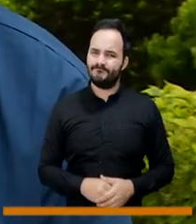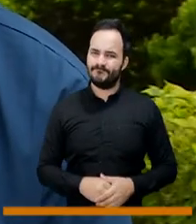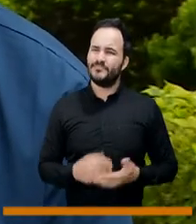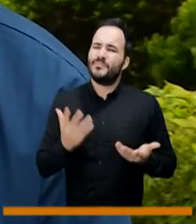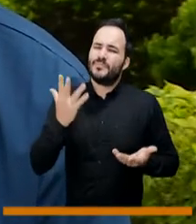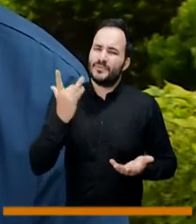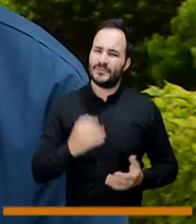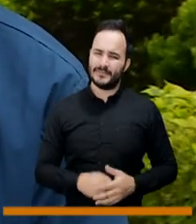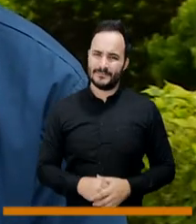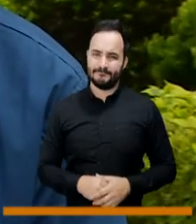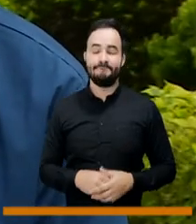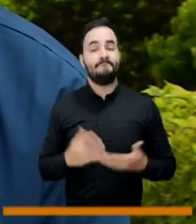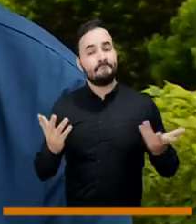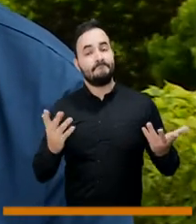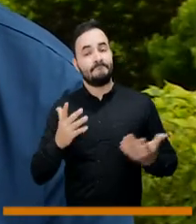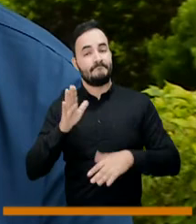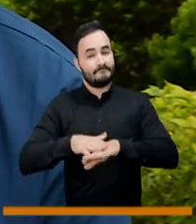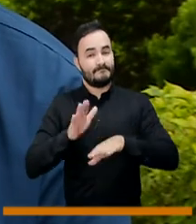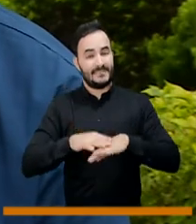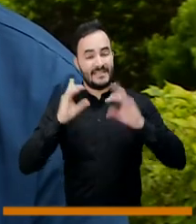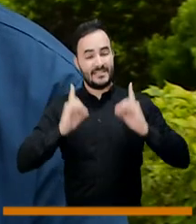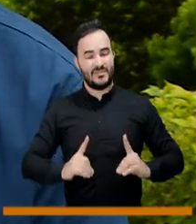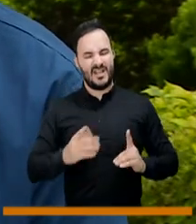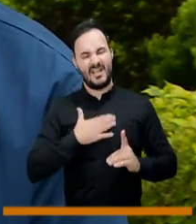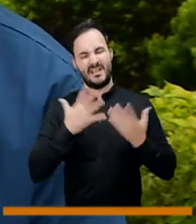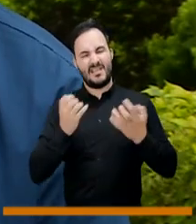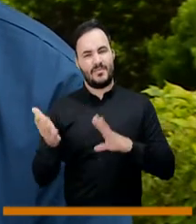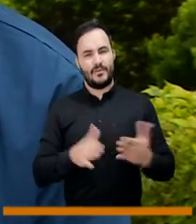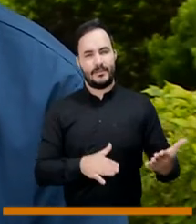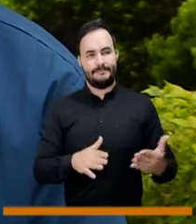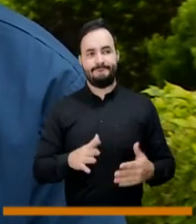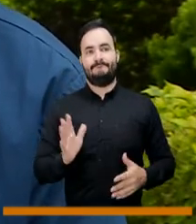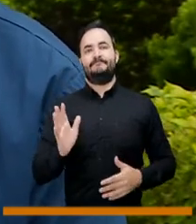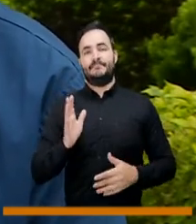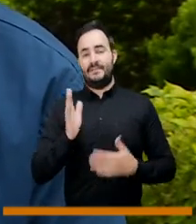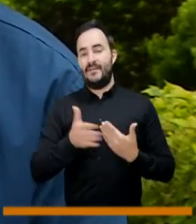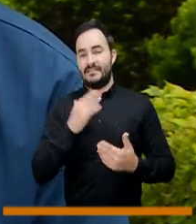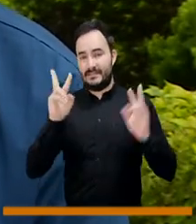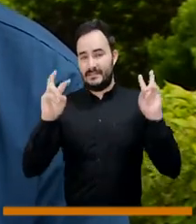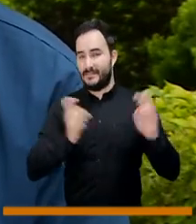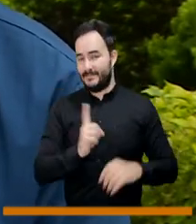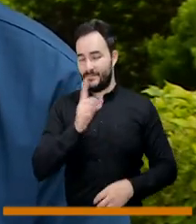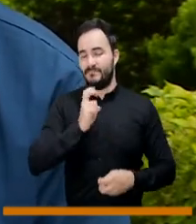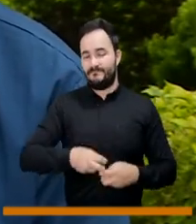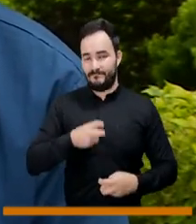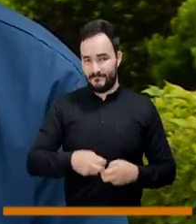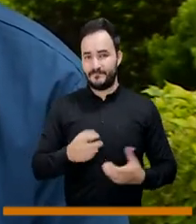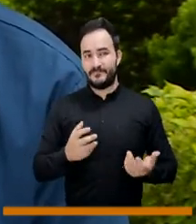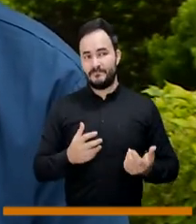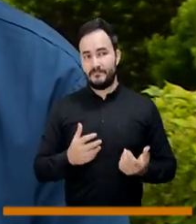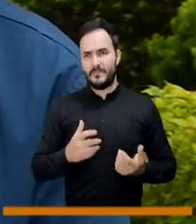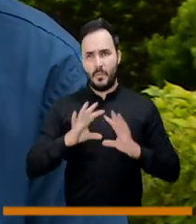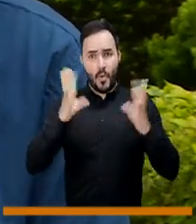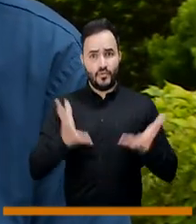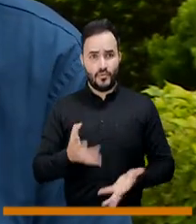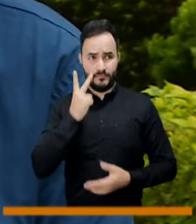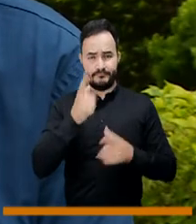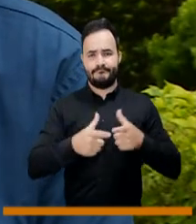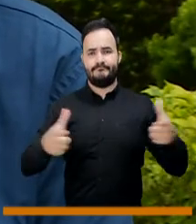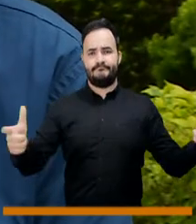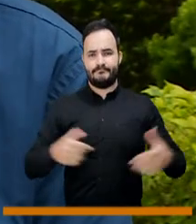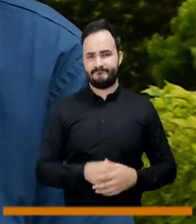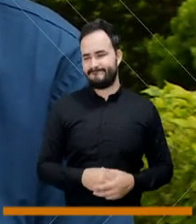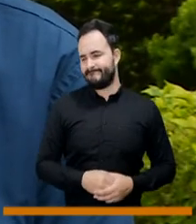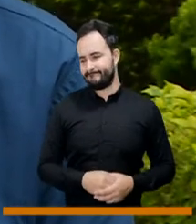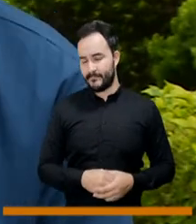suicidio es un tema complejo, es una tendencia al alza a nivel mundial. Realmente la pandemia fue, en salud mental la